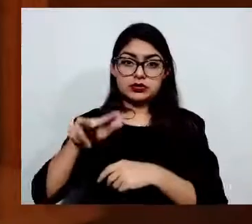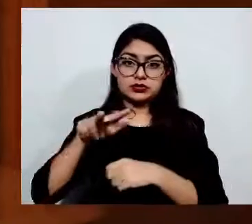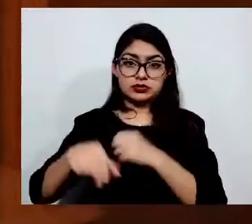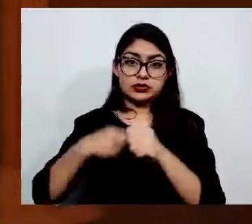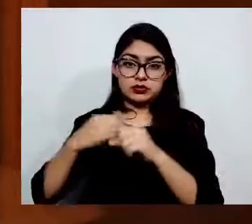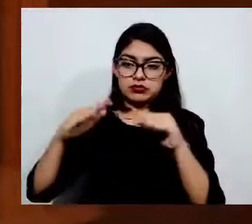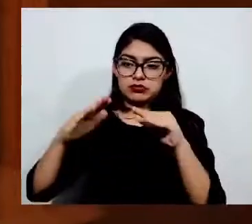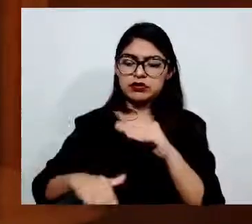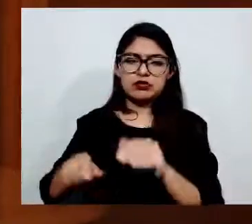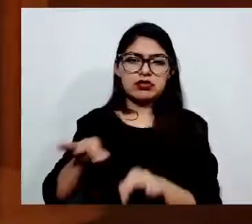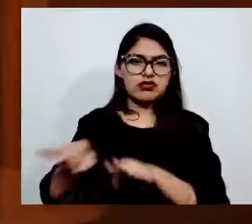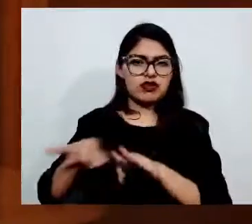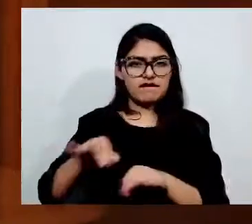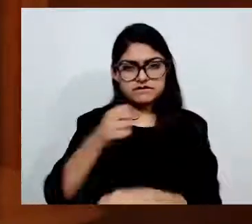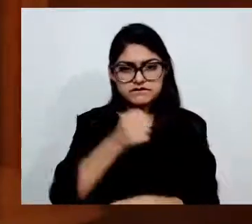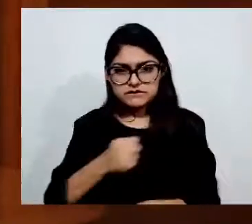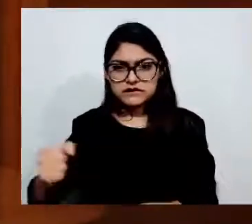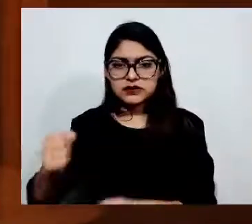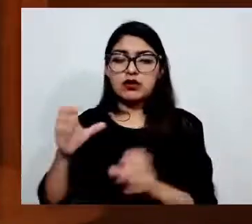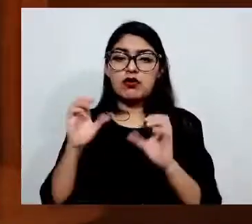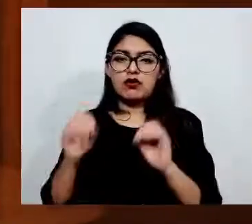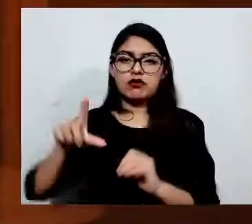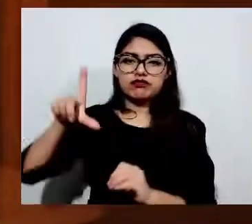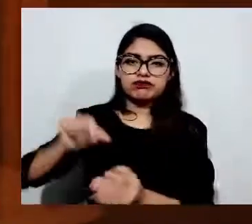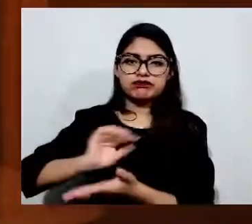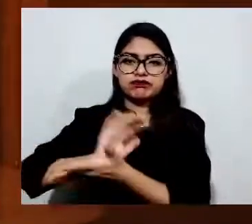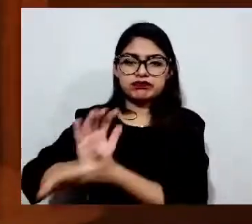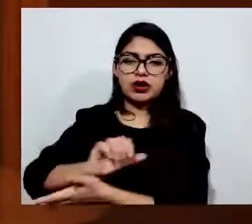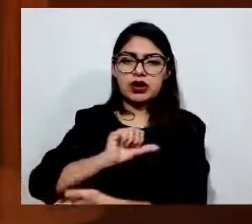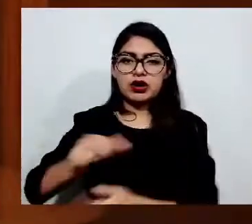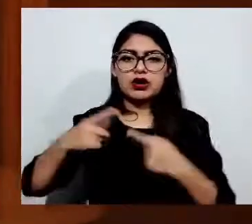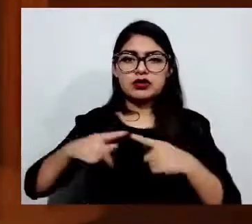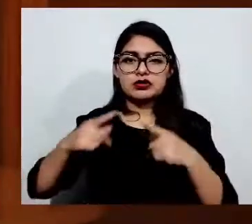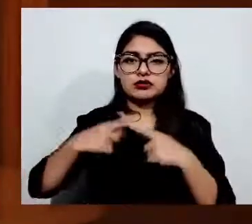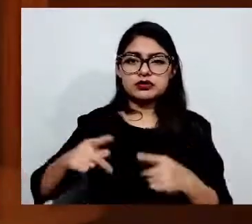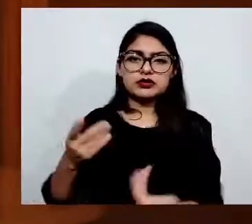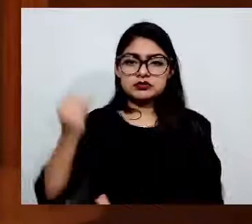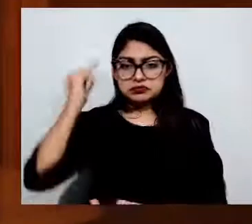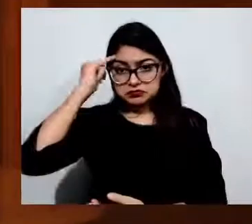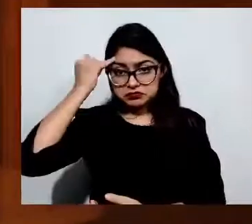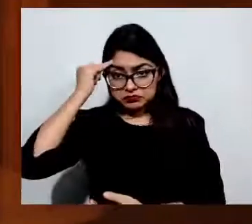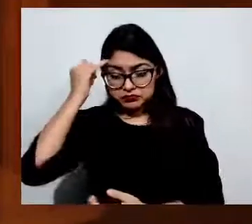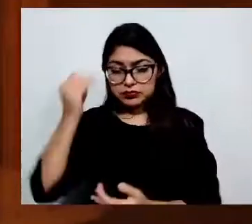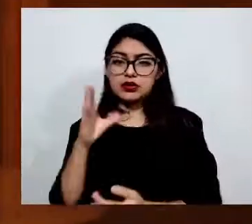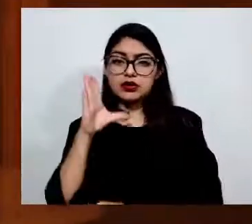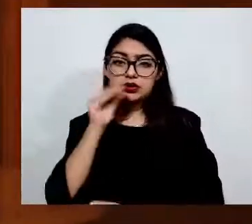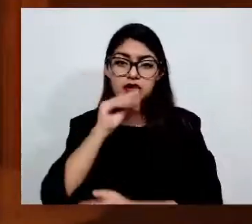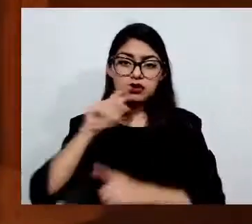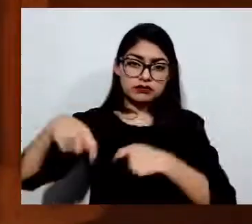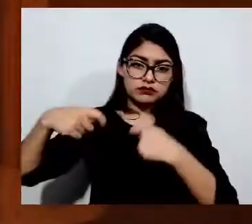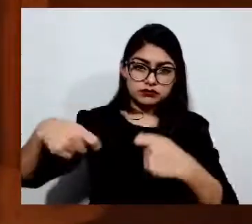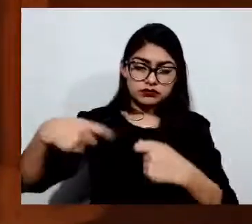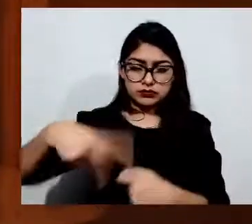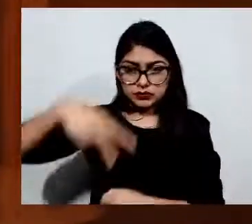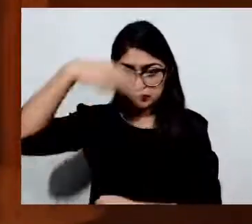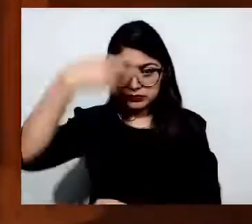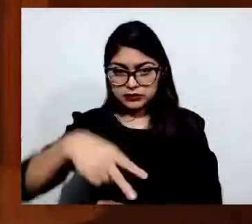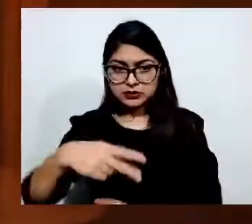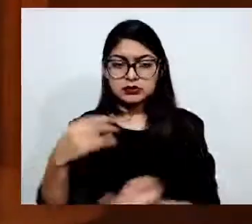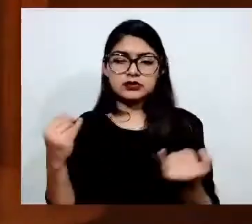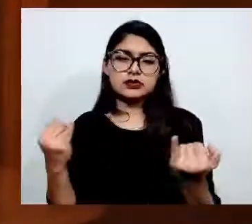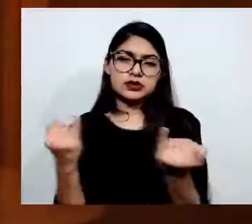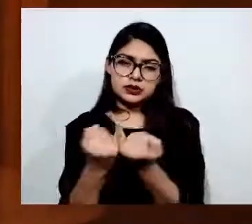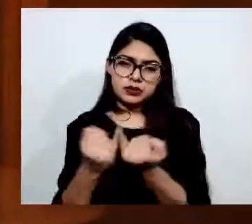migrantes y, en general, la explotación laboral. En México, aproximadamente 2